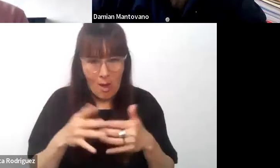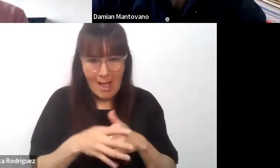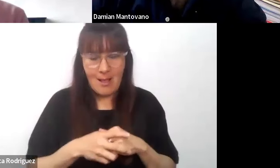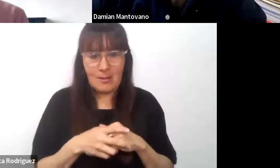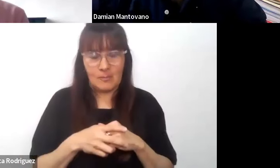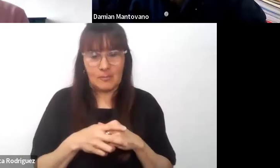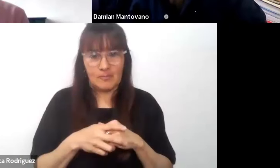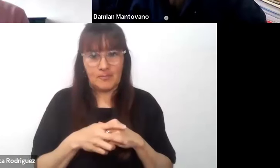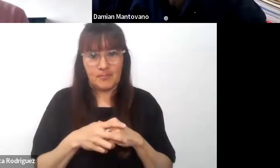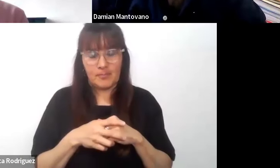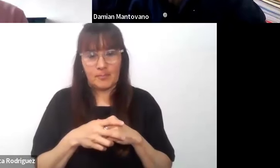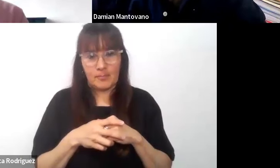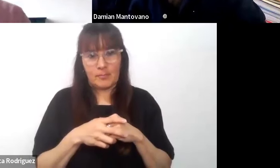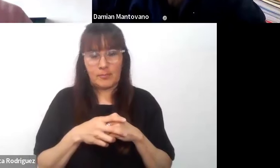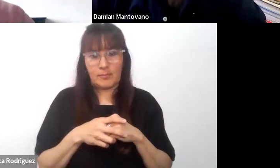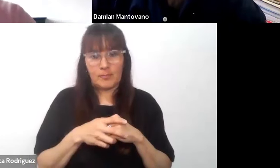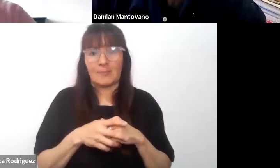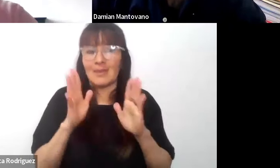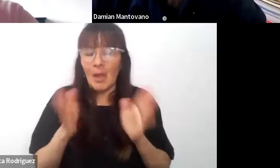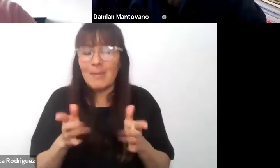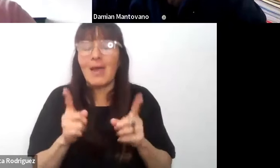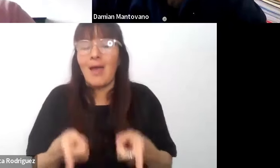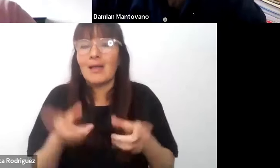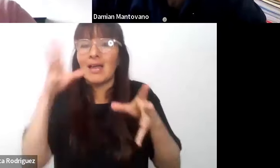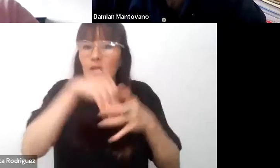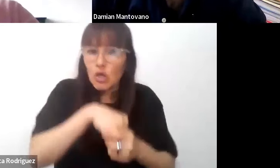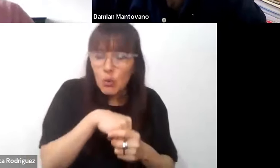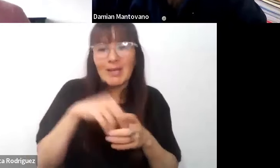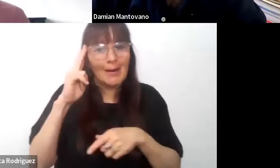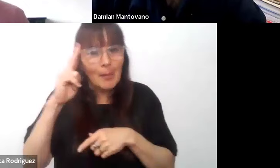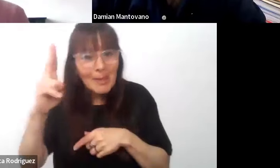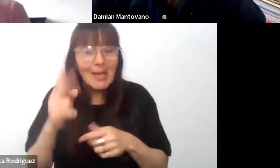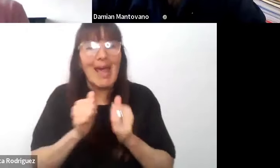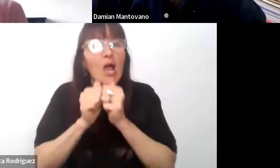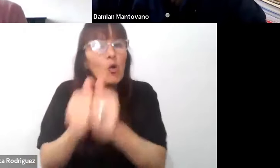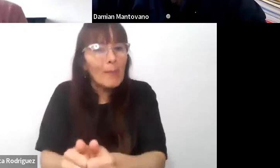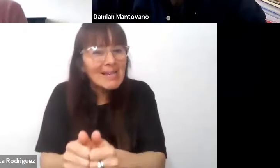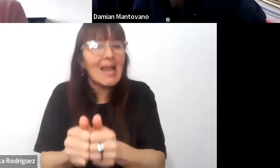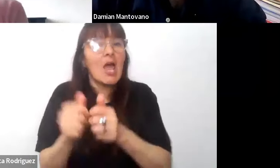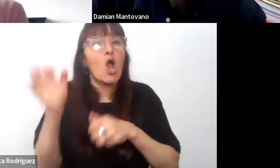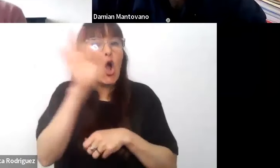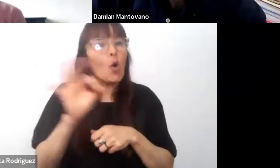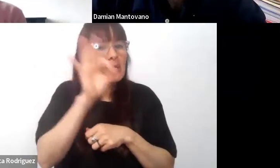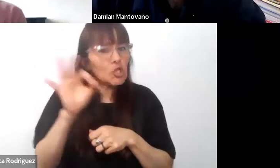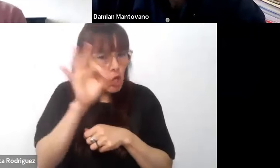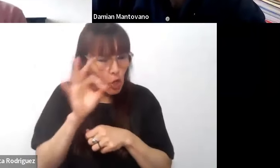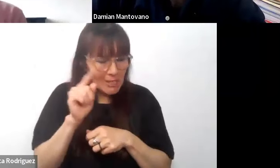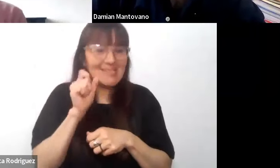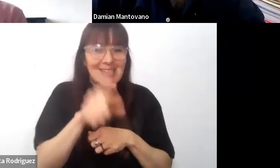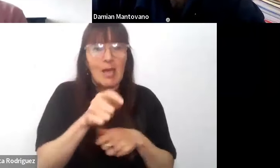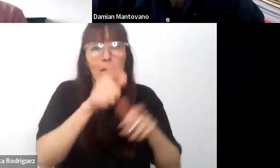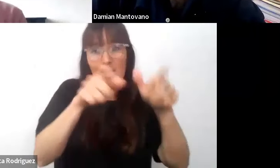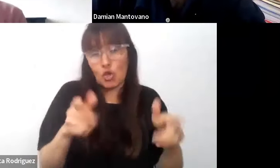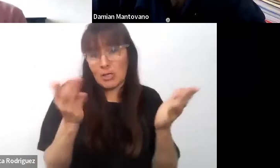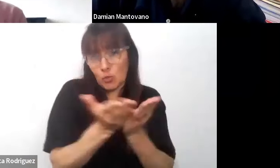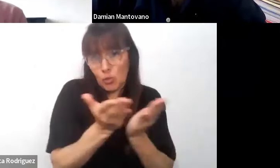incluir y respetar y acompañar las opiniones tanto del estudiante con discapacidad como de